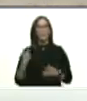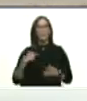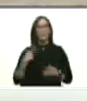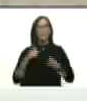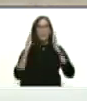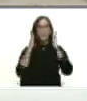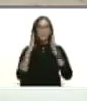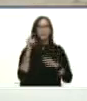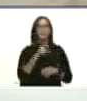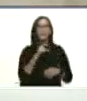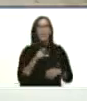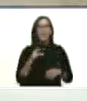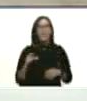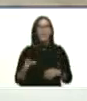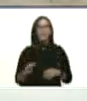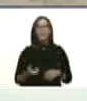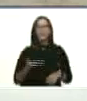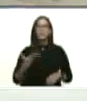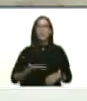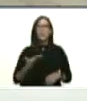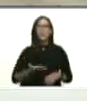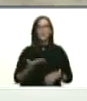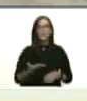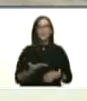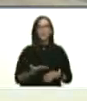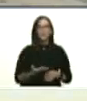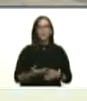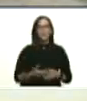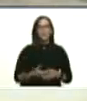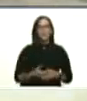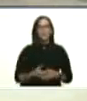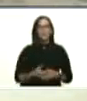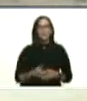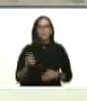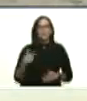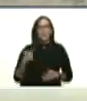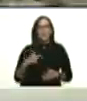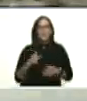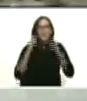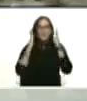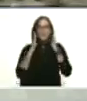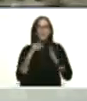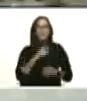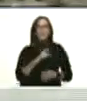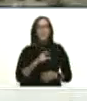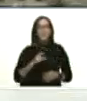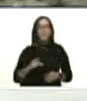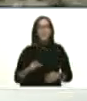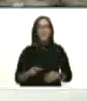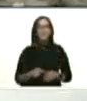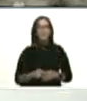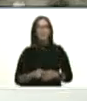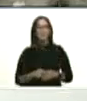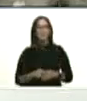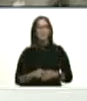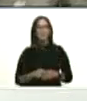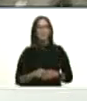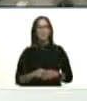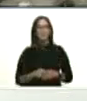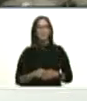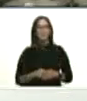de la gente es tan importante tener la atención de la gente almirante en jefe